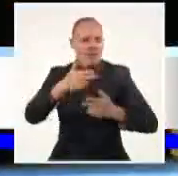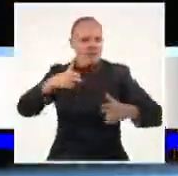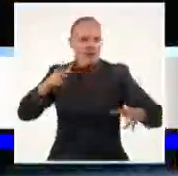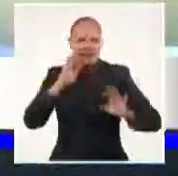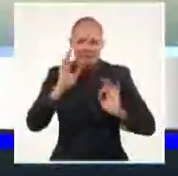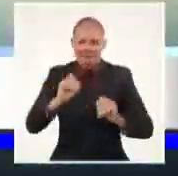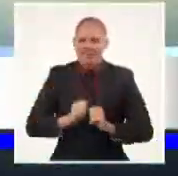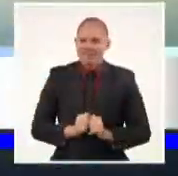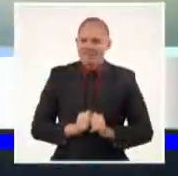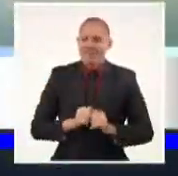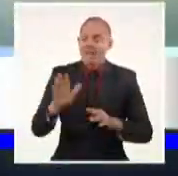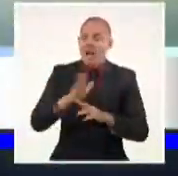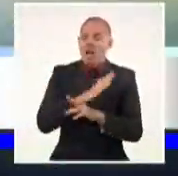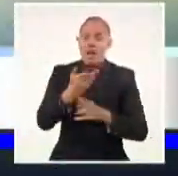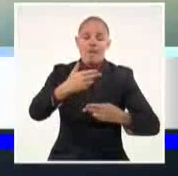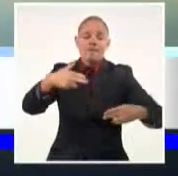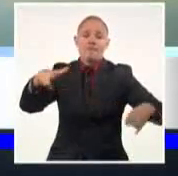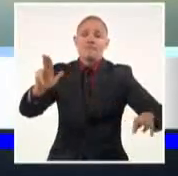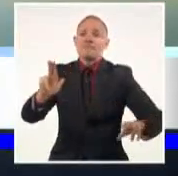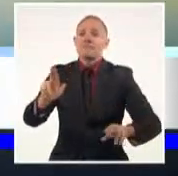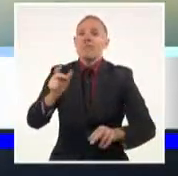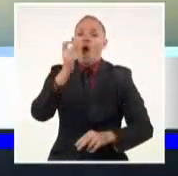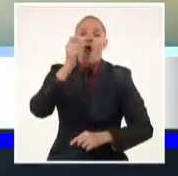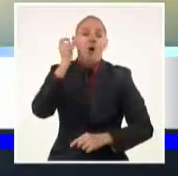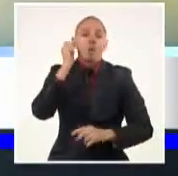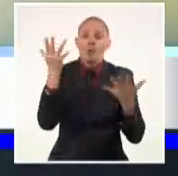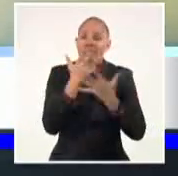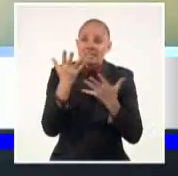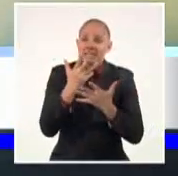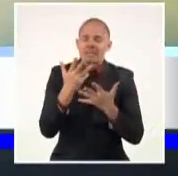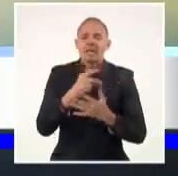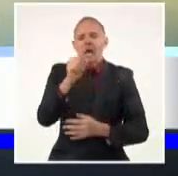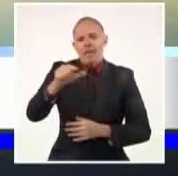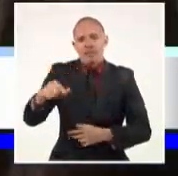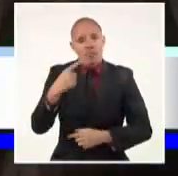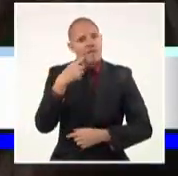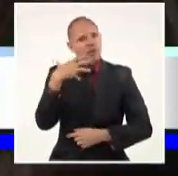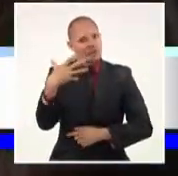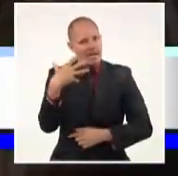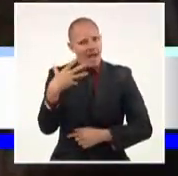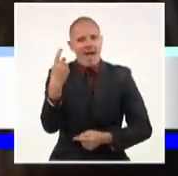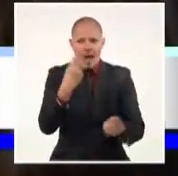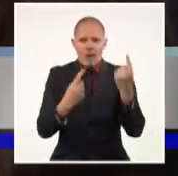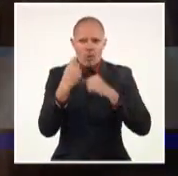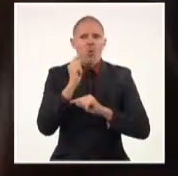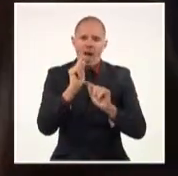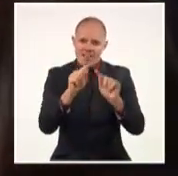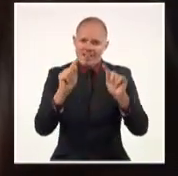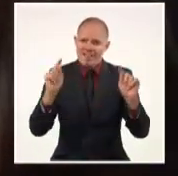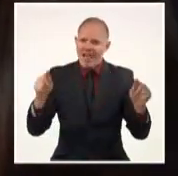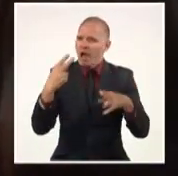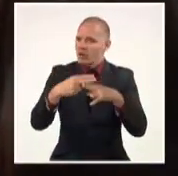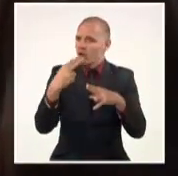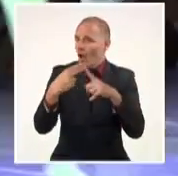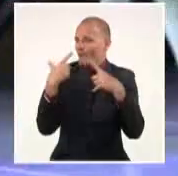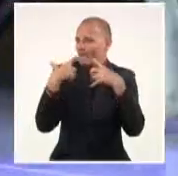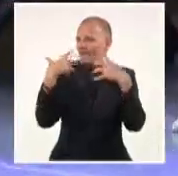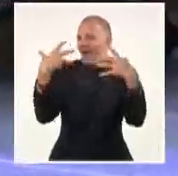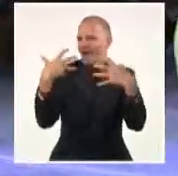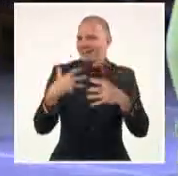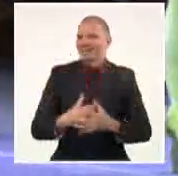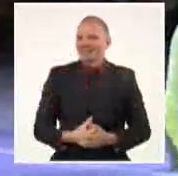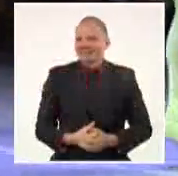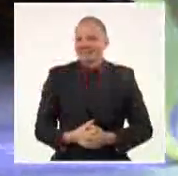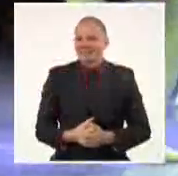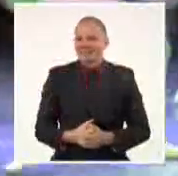Los roles principales fueron asumidos por figuras como Gretel Morejón, María Luisa Márquez, Dani Hernández y Yanquiel Vázquez,